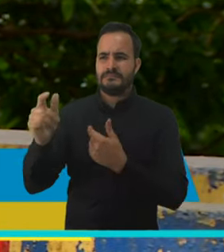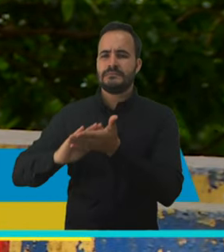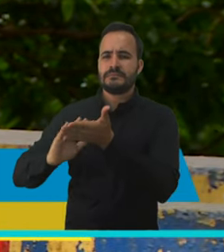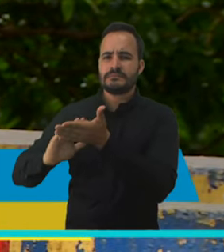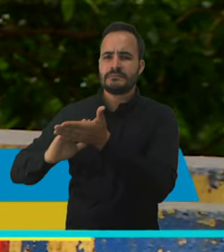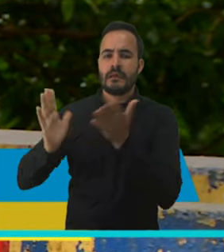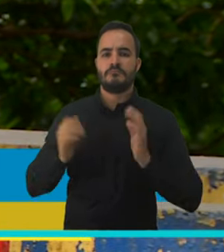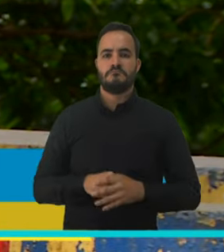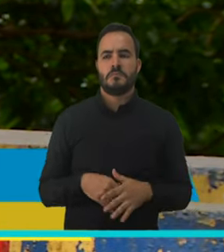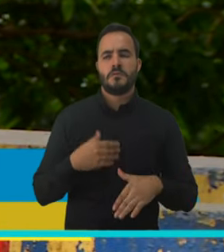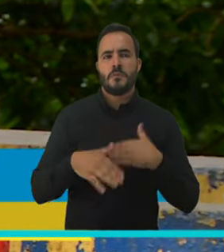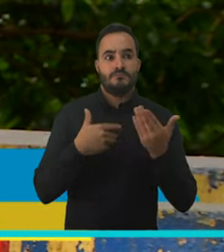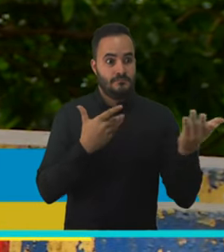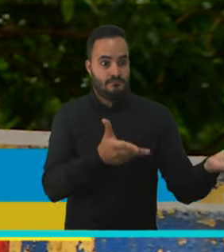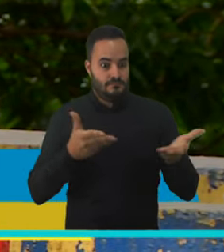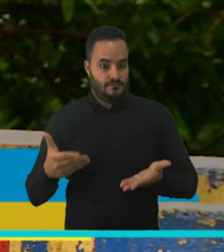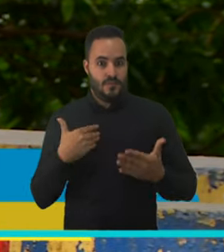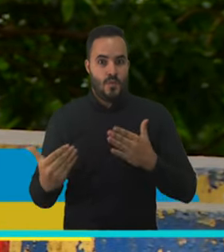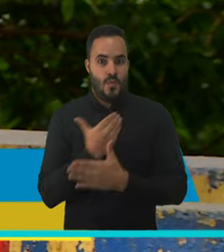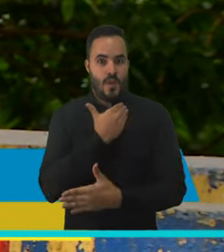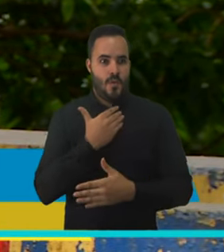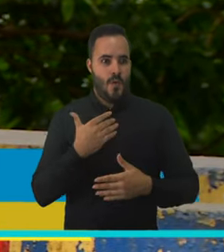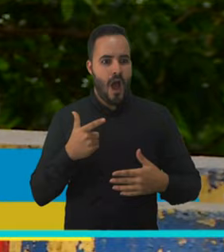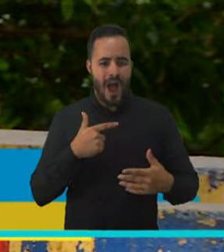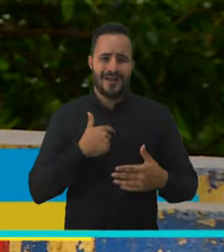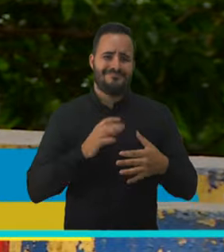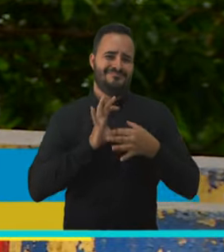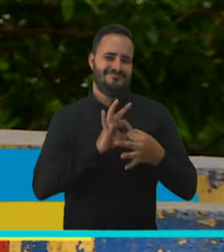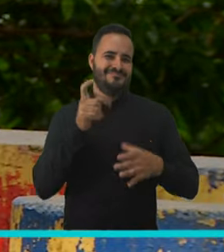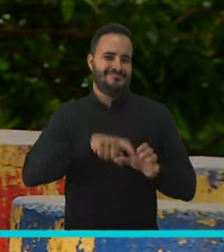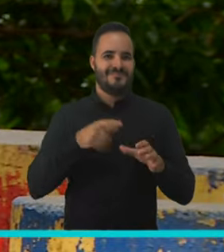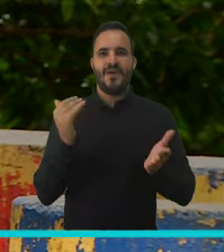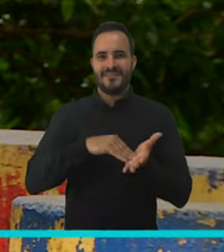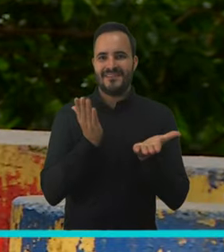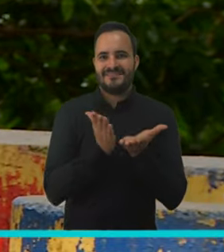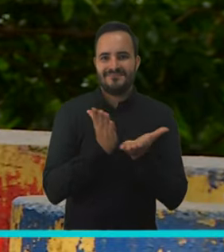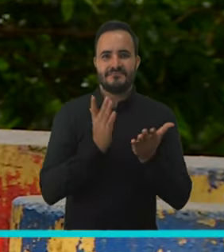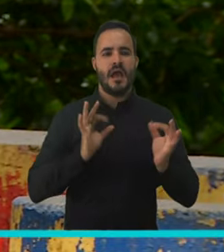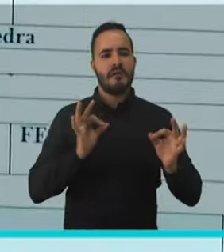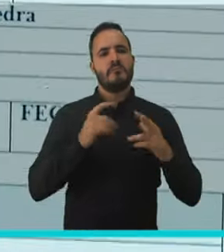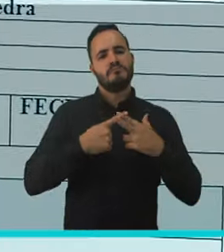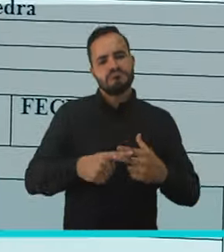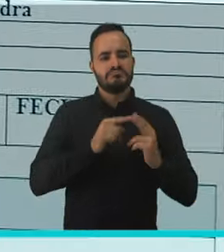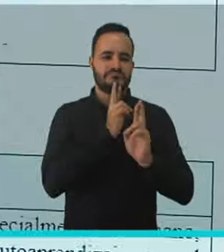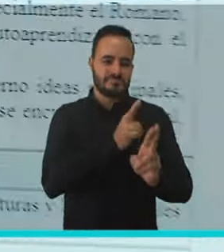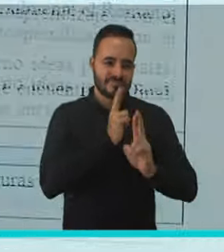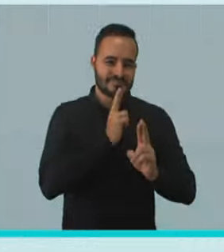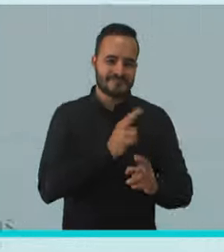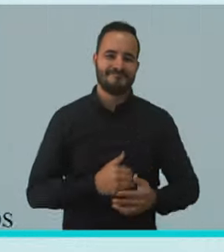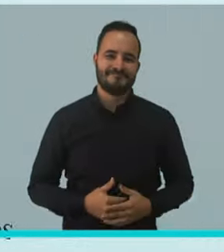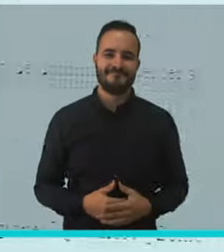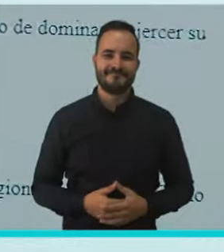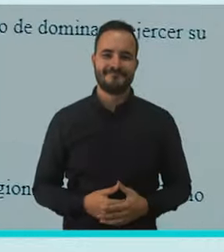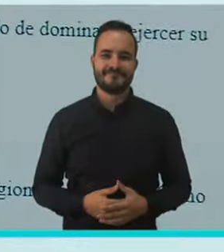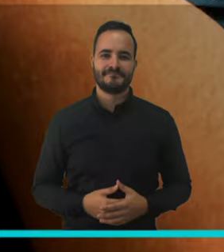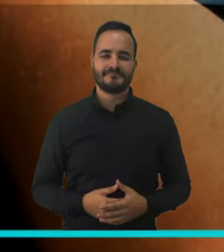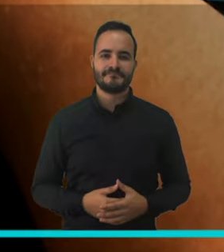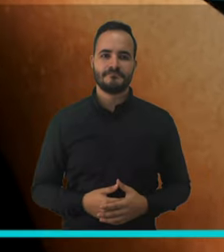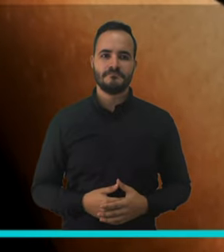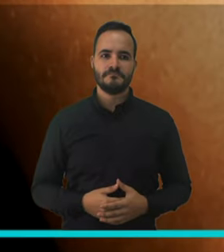mamá lo mandó a arreglar y me dieron otro nuevo y en ese fue en el que empecé a estudiar e hice los talleres.